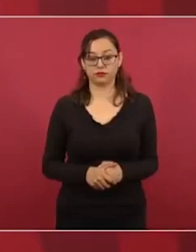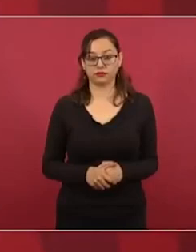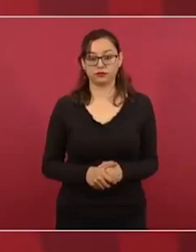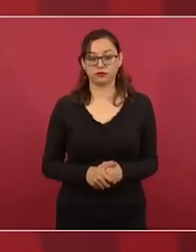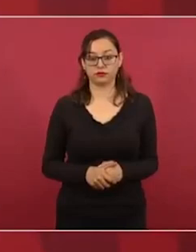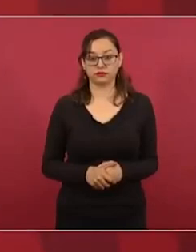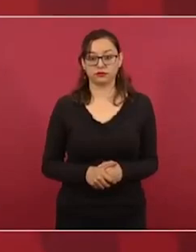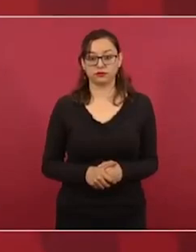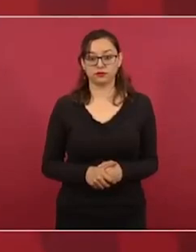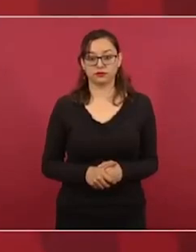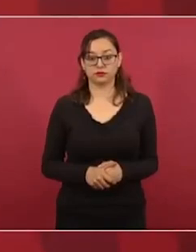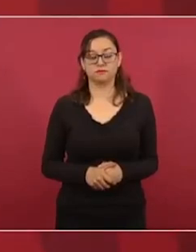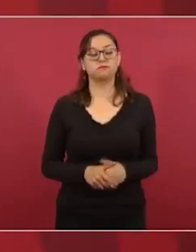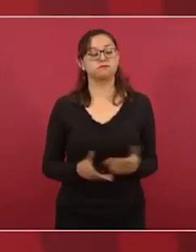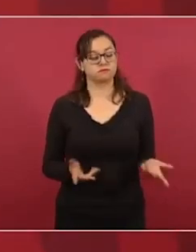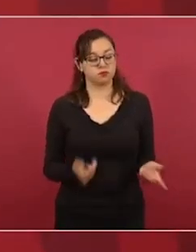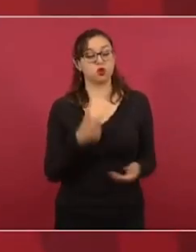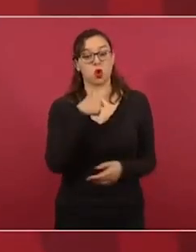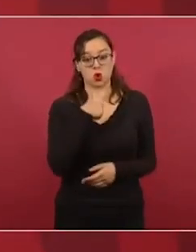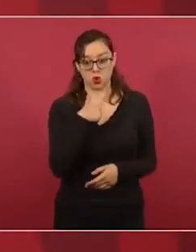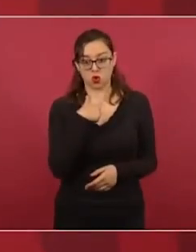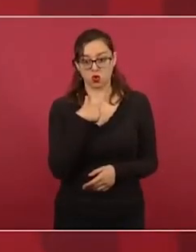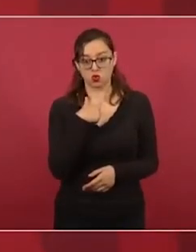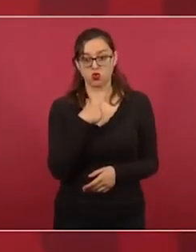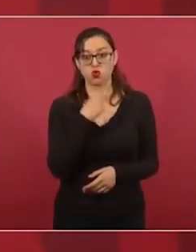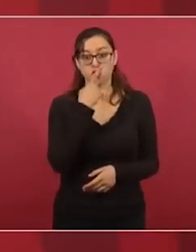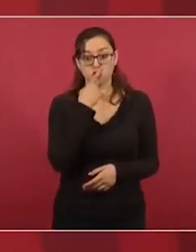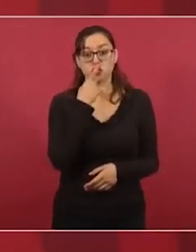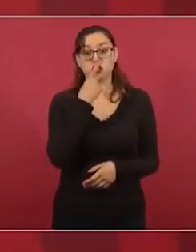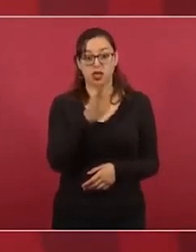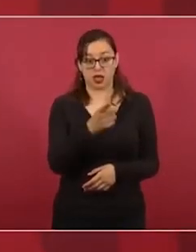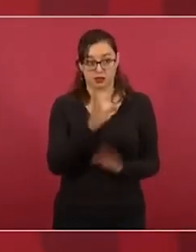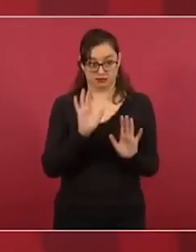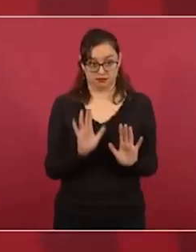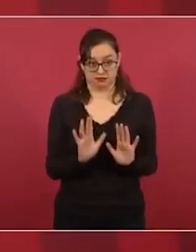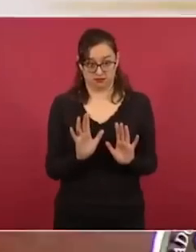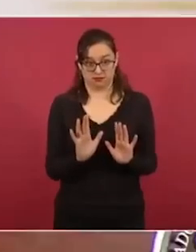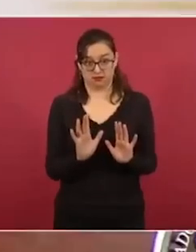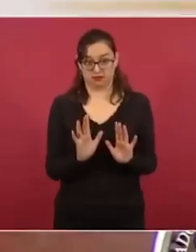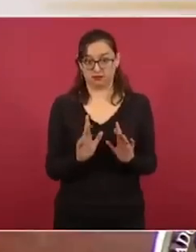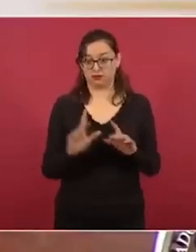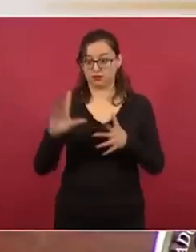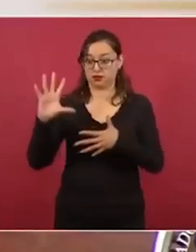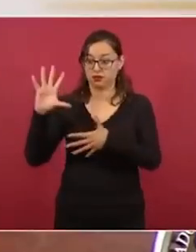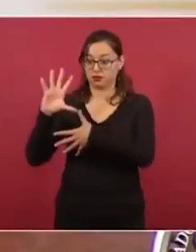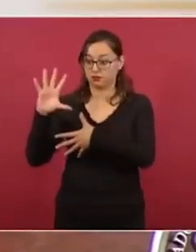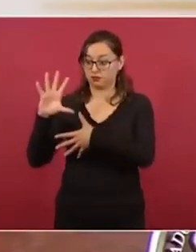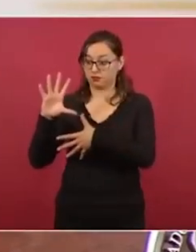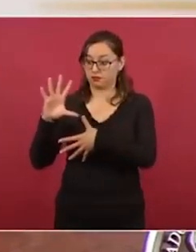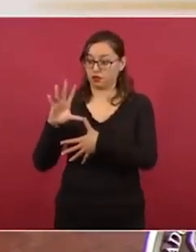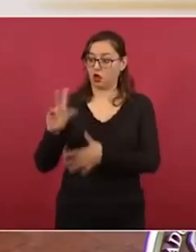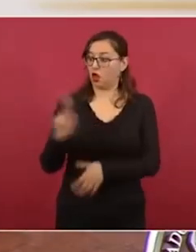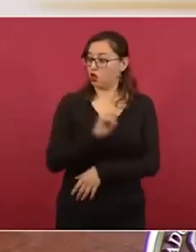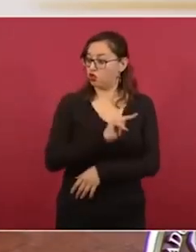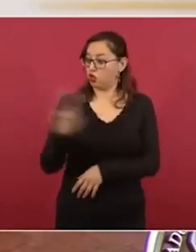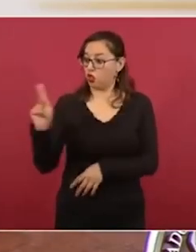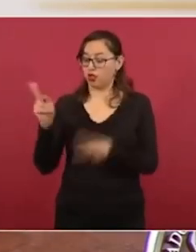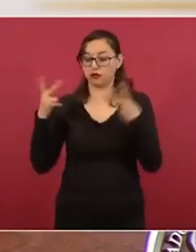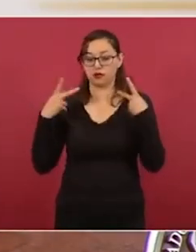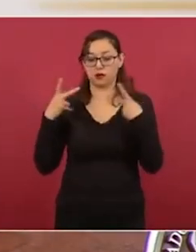Si se excluye, si no se invita a todos, va a ir una representación